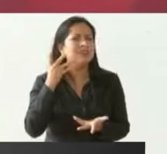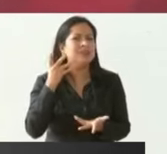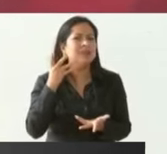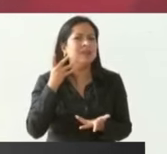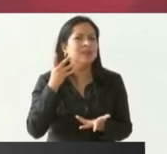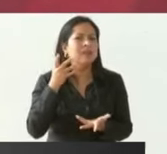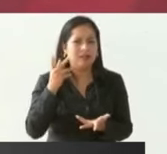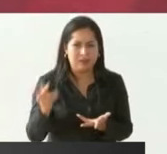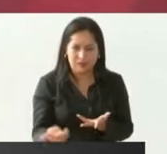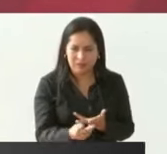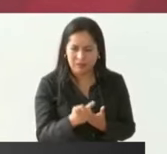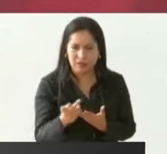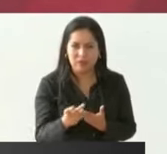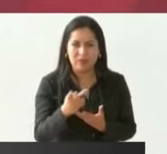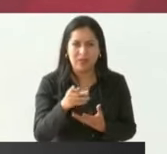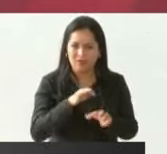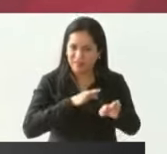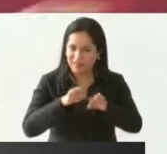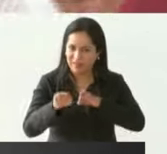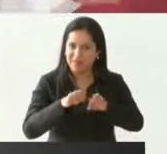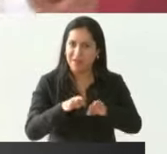trabajando bien